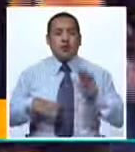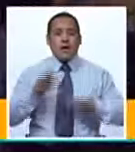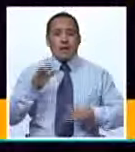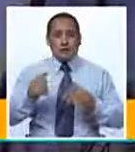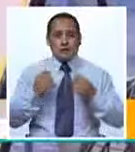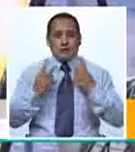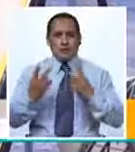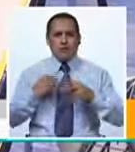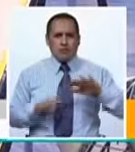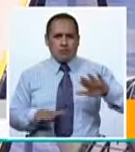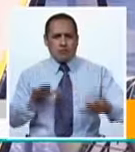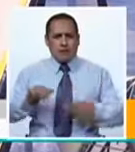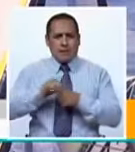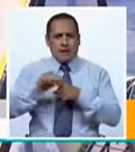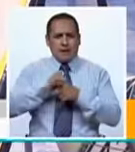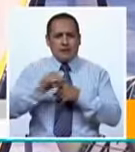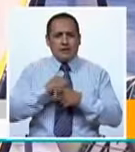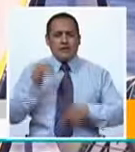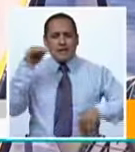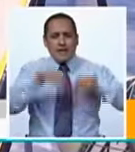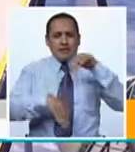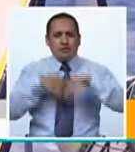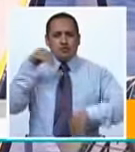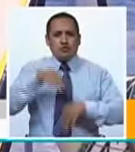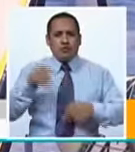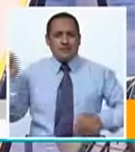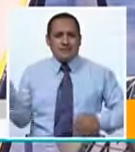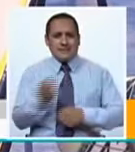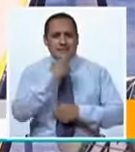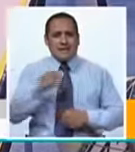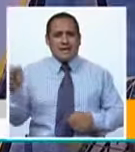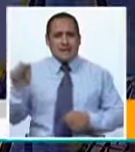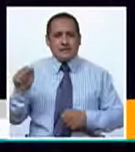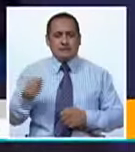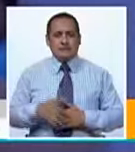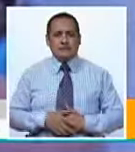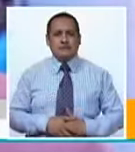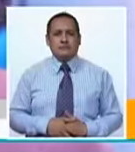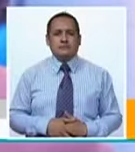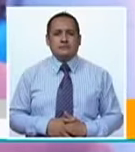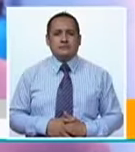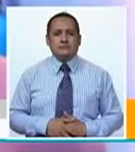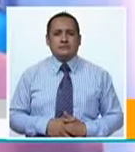Mira, yo te pico el surf, locación, tenis y estilos.